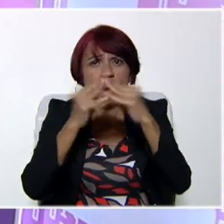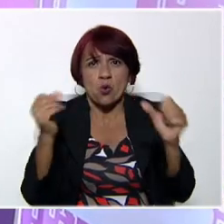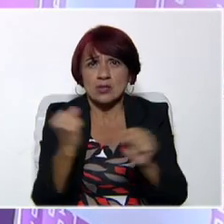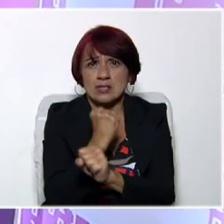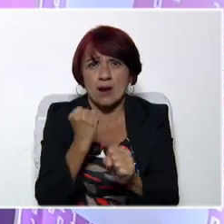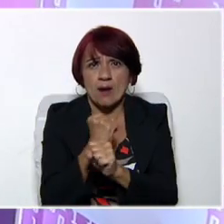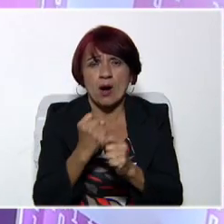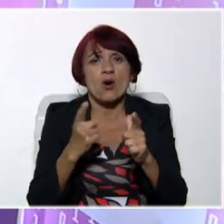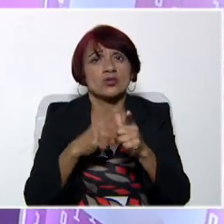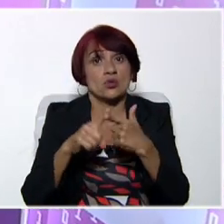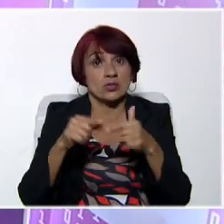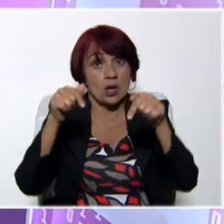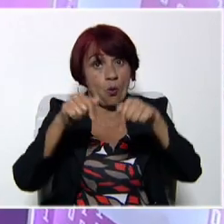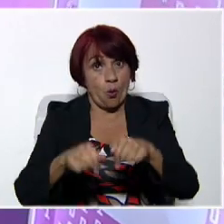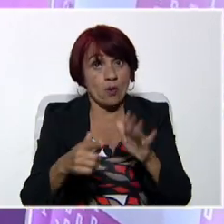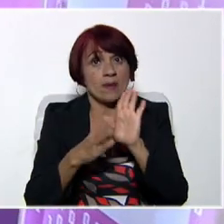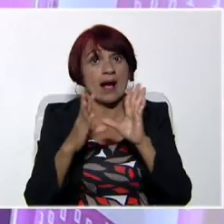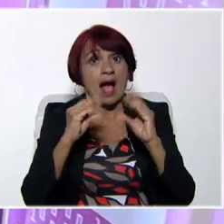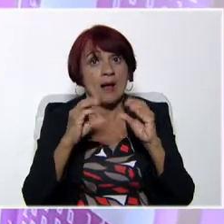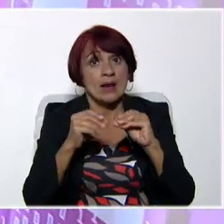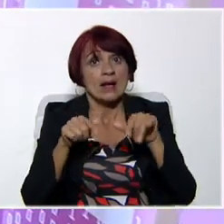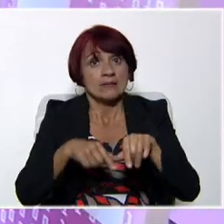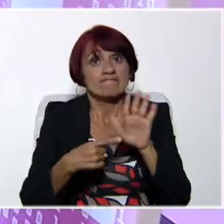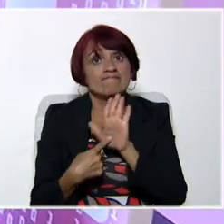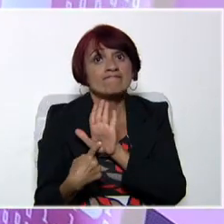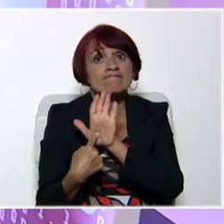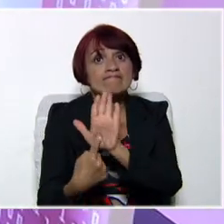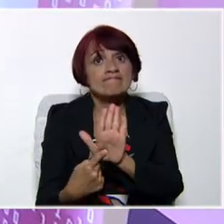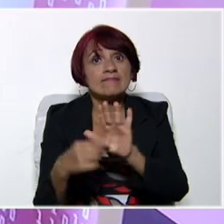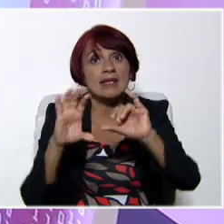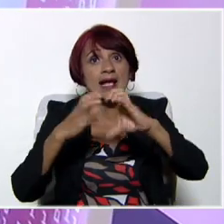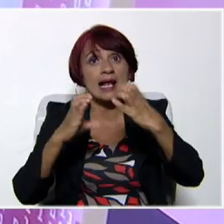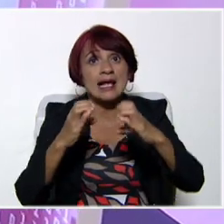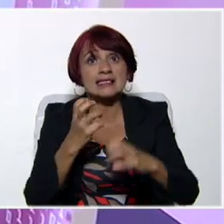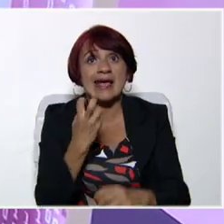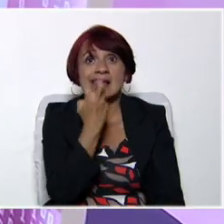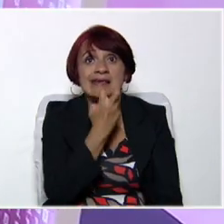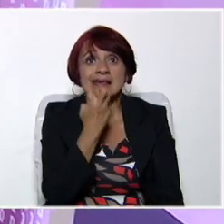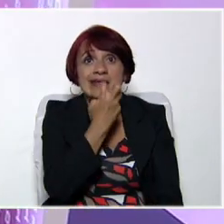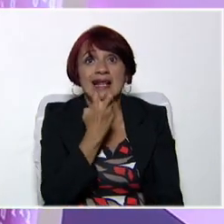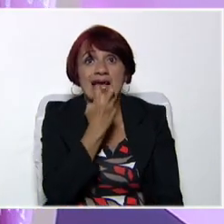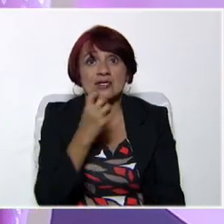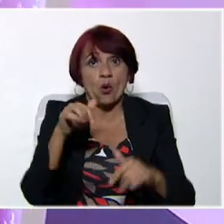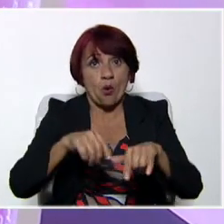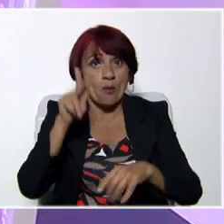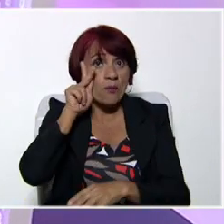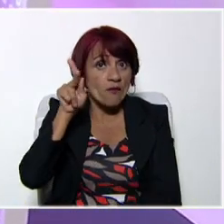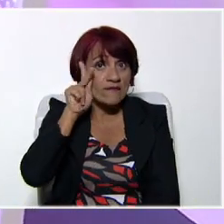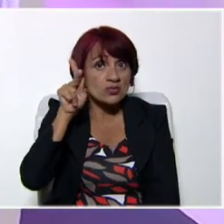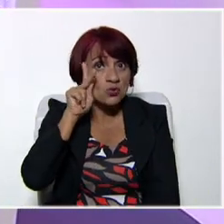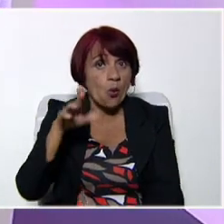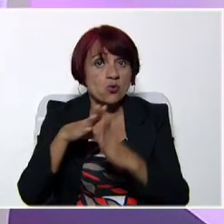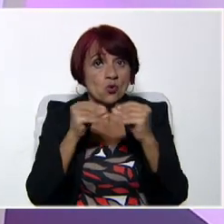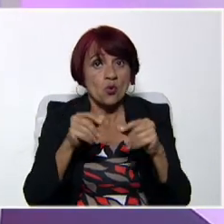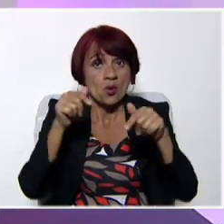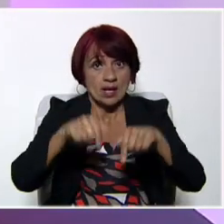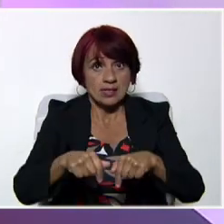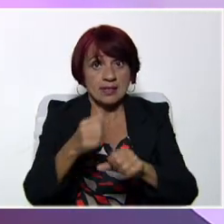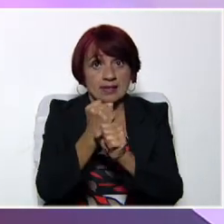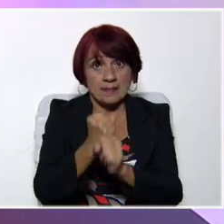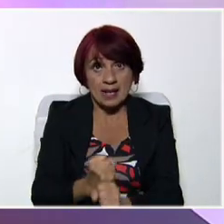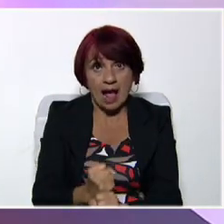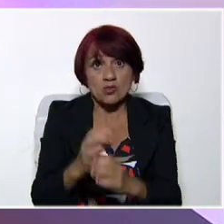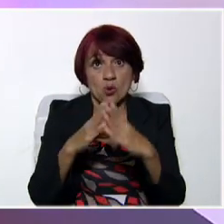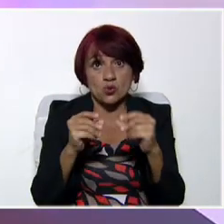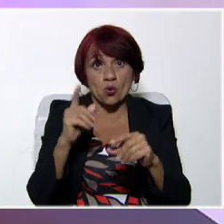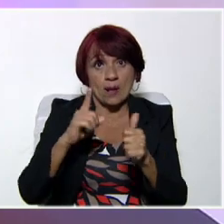Y precisamente de eso vamos a estar hablando en la clase de inglés con nuestro profesor Arturo Jiménez, quien ya nos está esperando